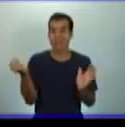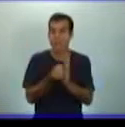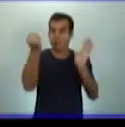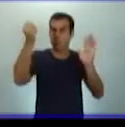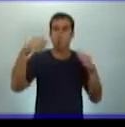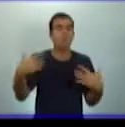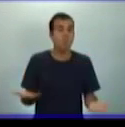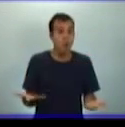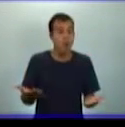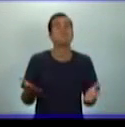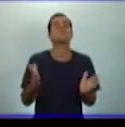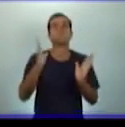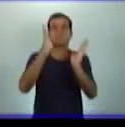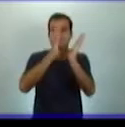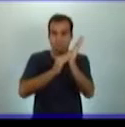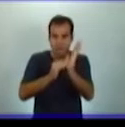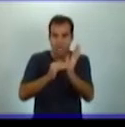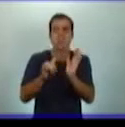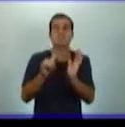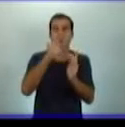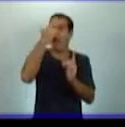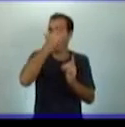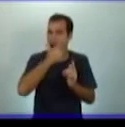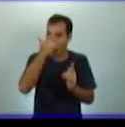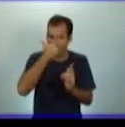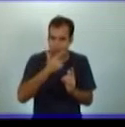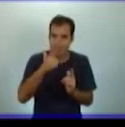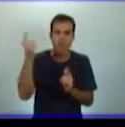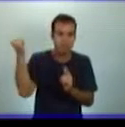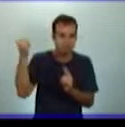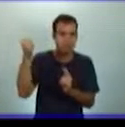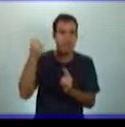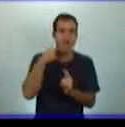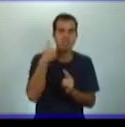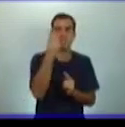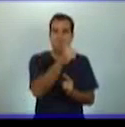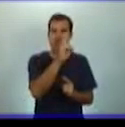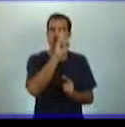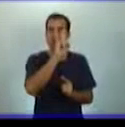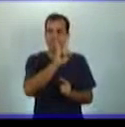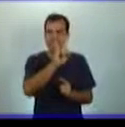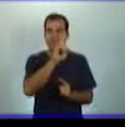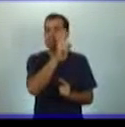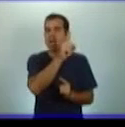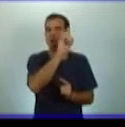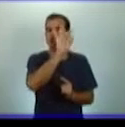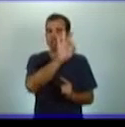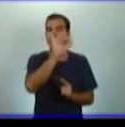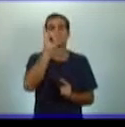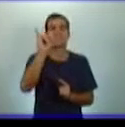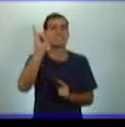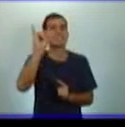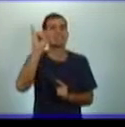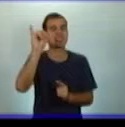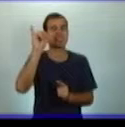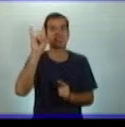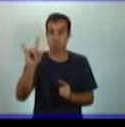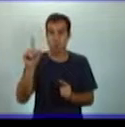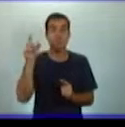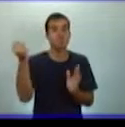en un mes como el que estamos, en abril. Estamos a solo dos días del